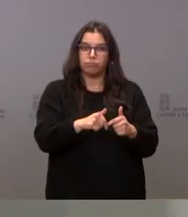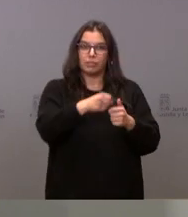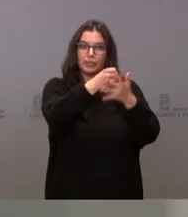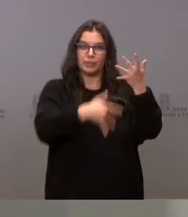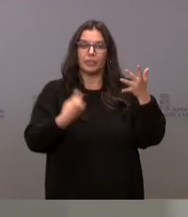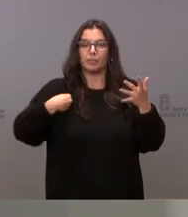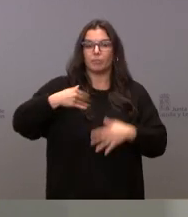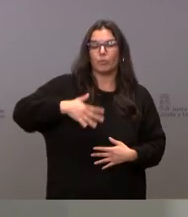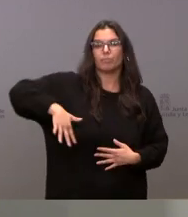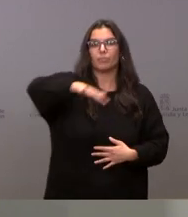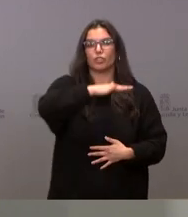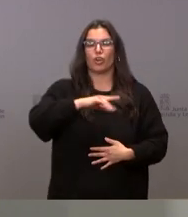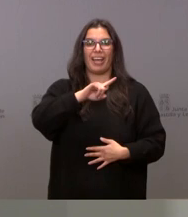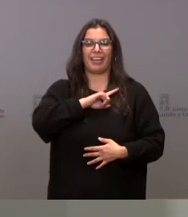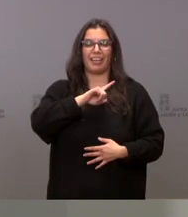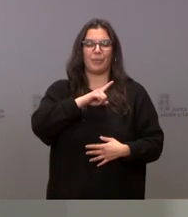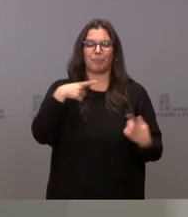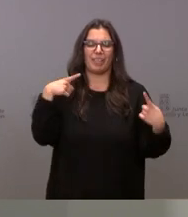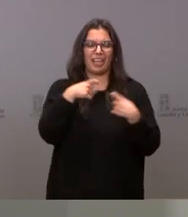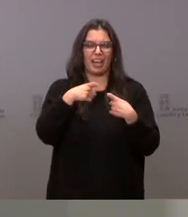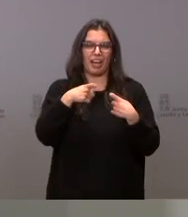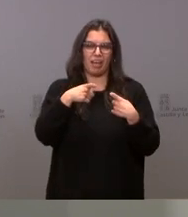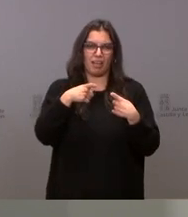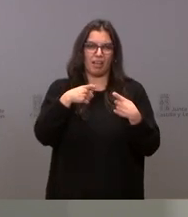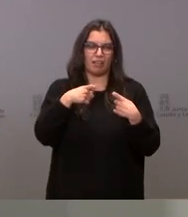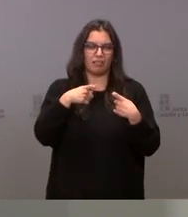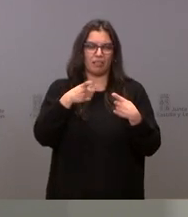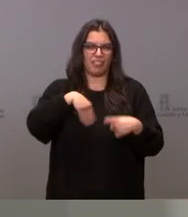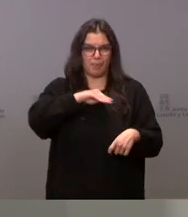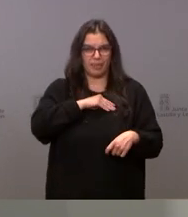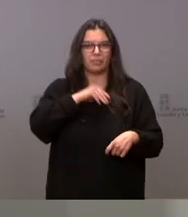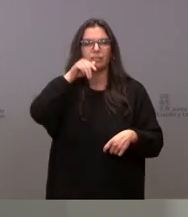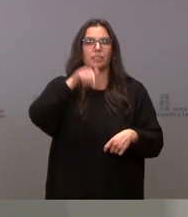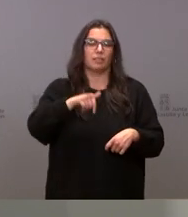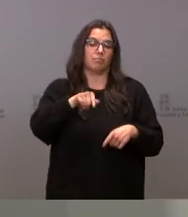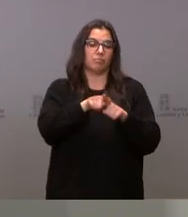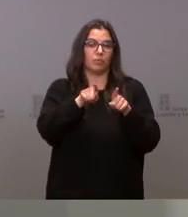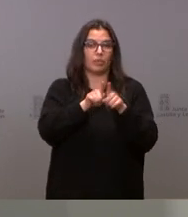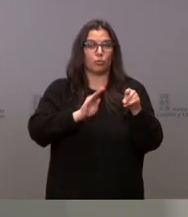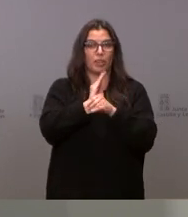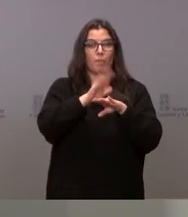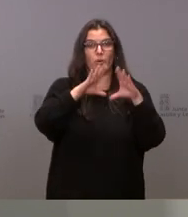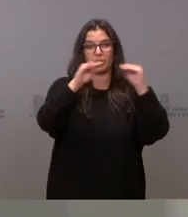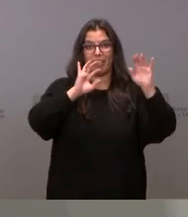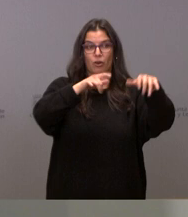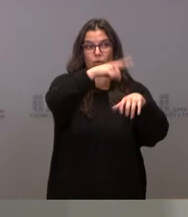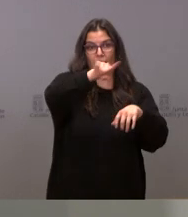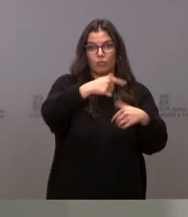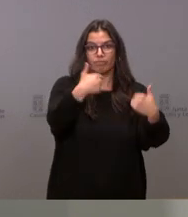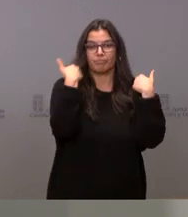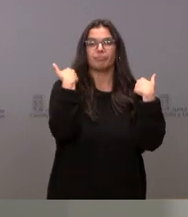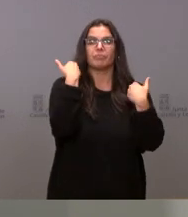civil en nuestra comunidad. Se destina esta subvención a la Universidad de León para que